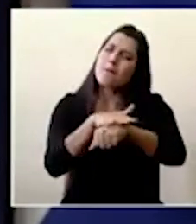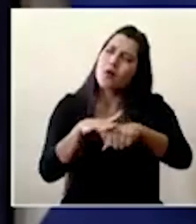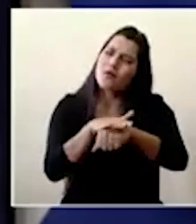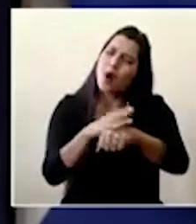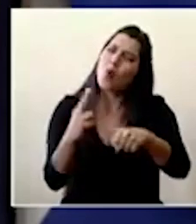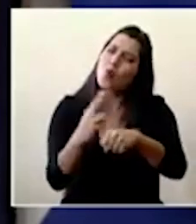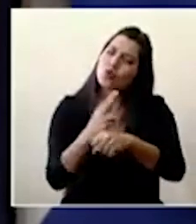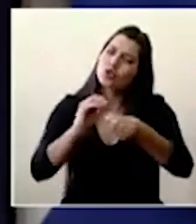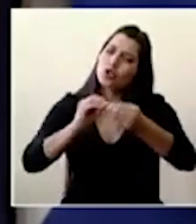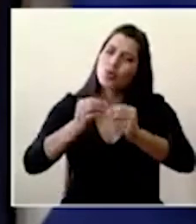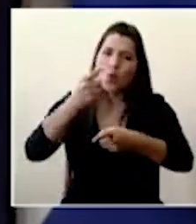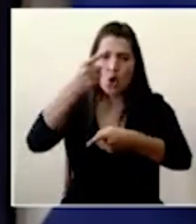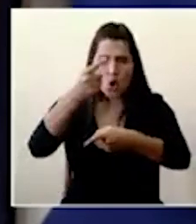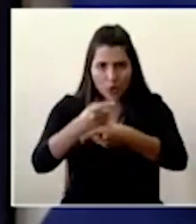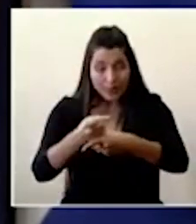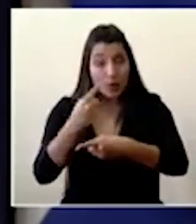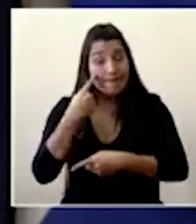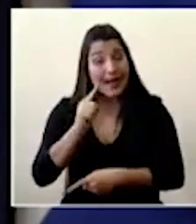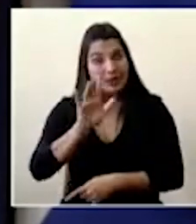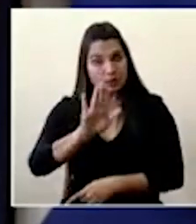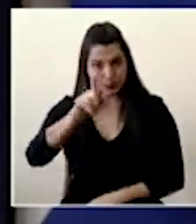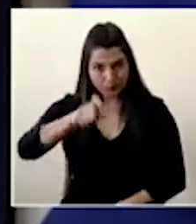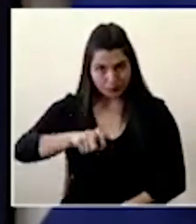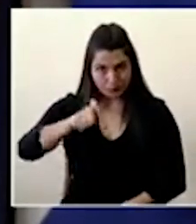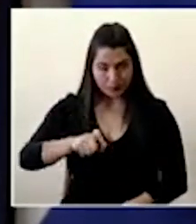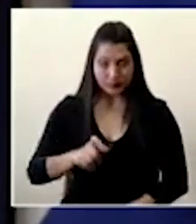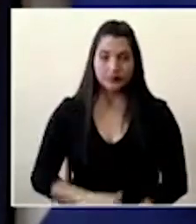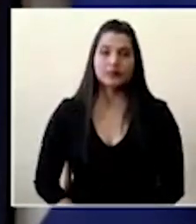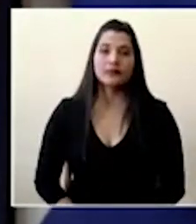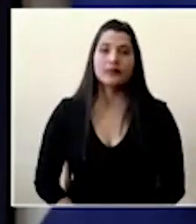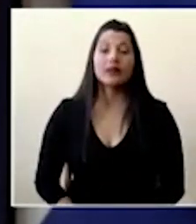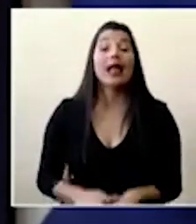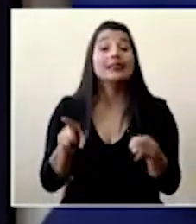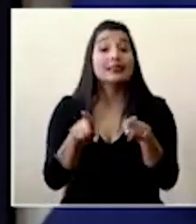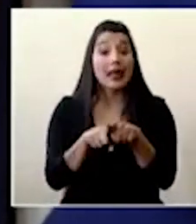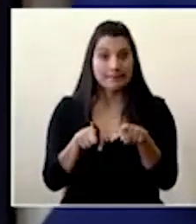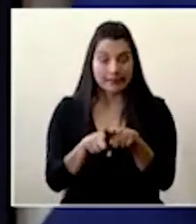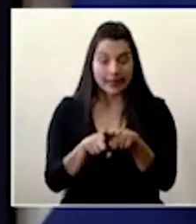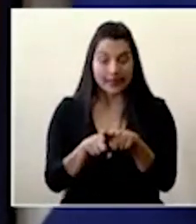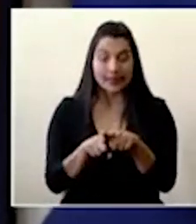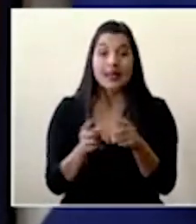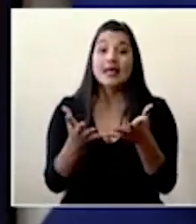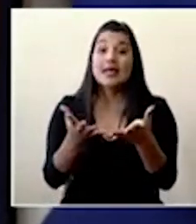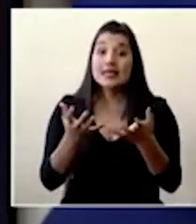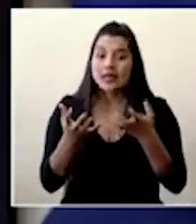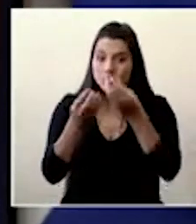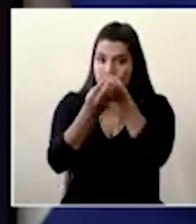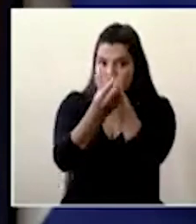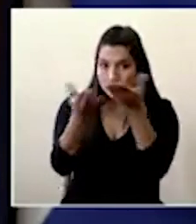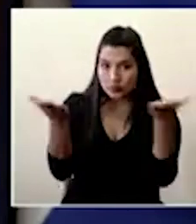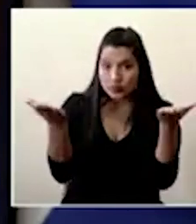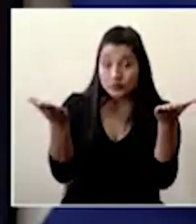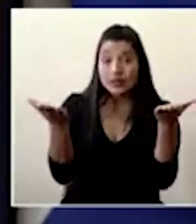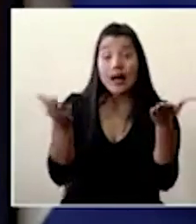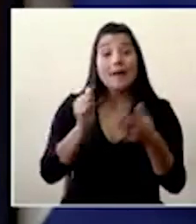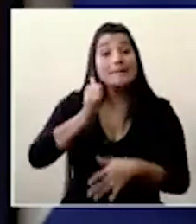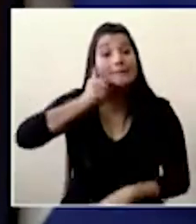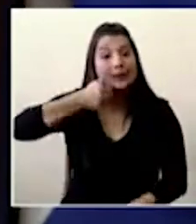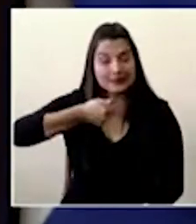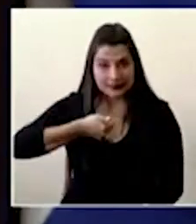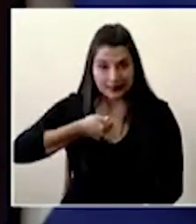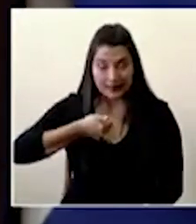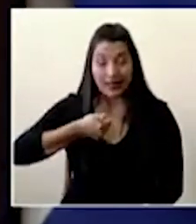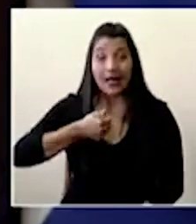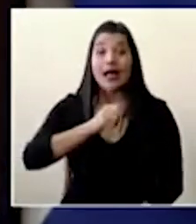correctos para las funciones correctas. También quisiera anunciar que el día de mañana